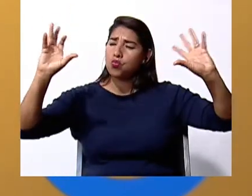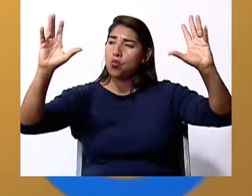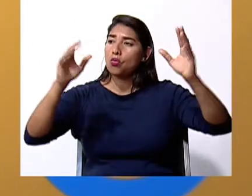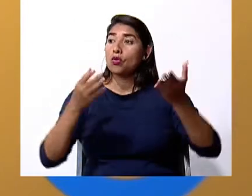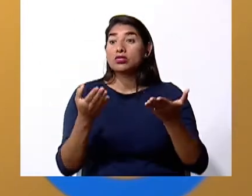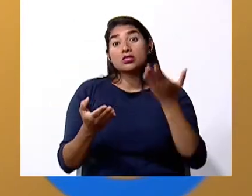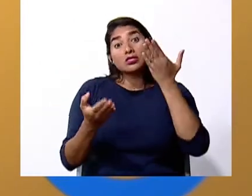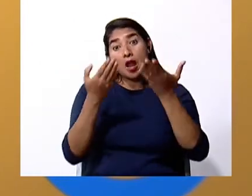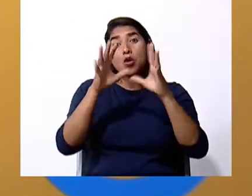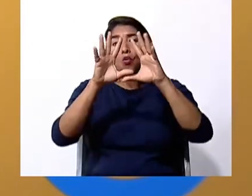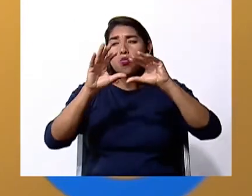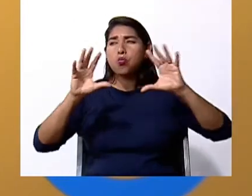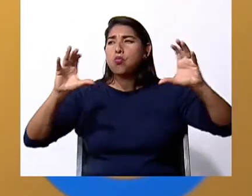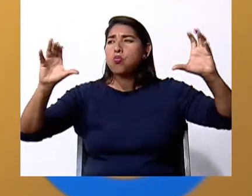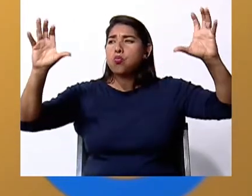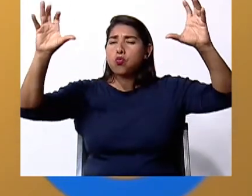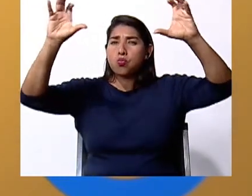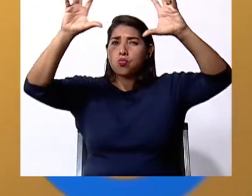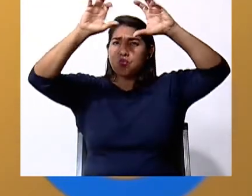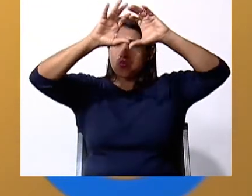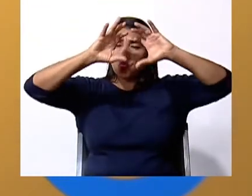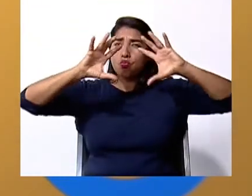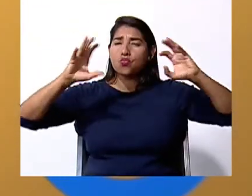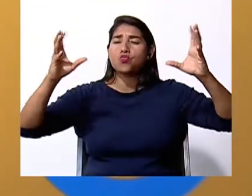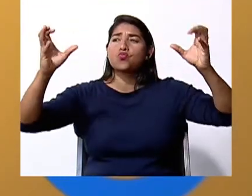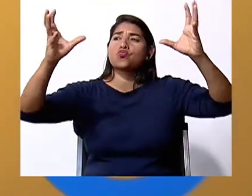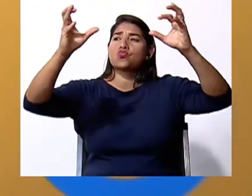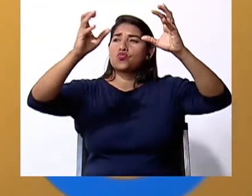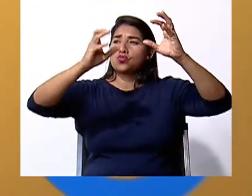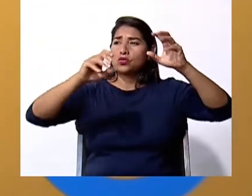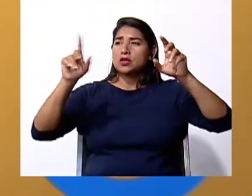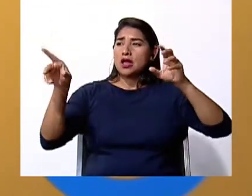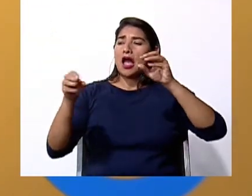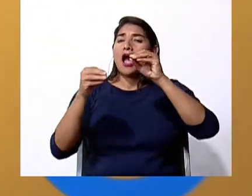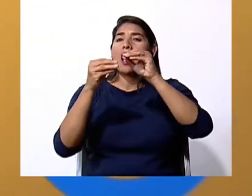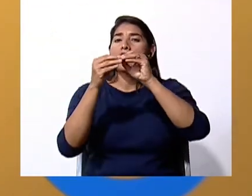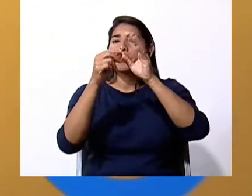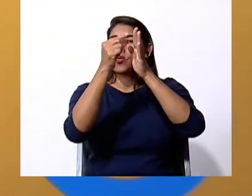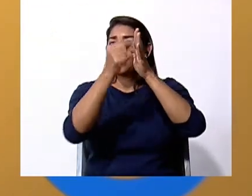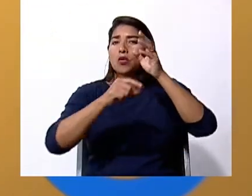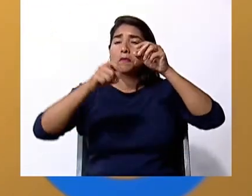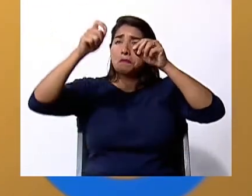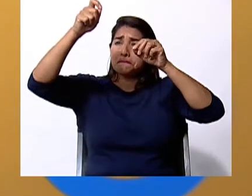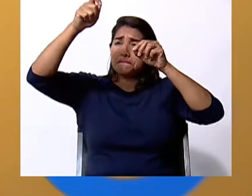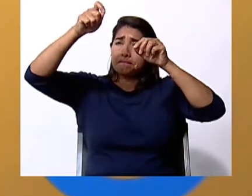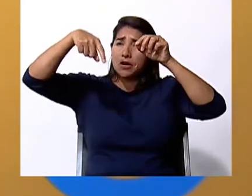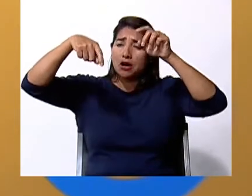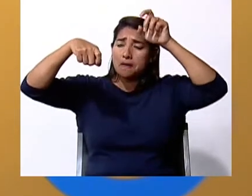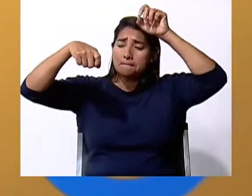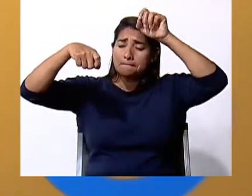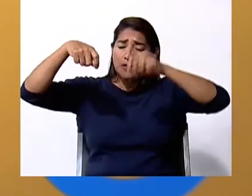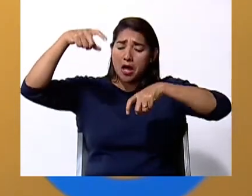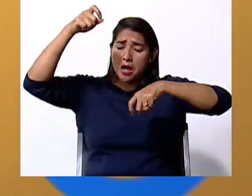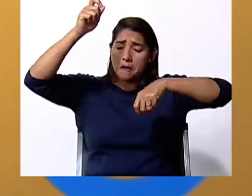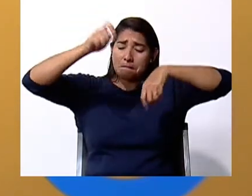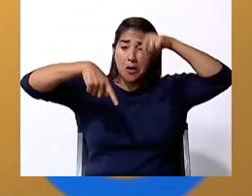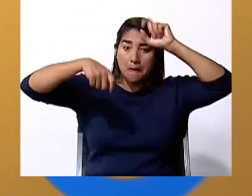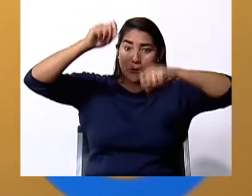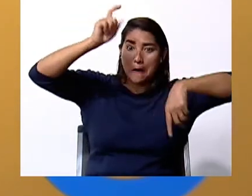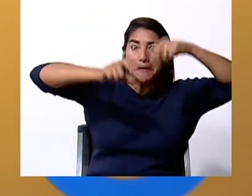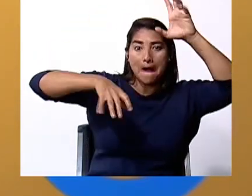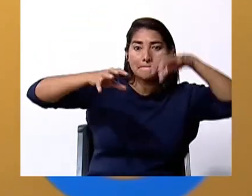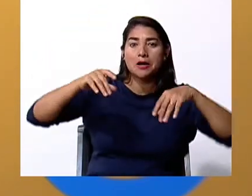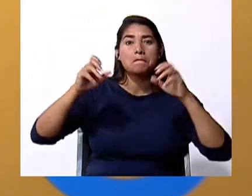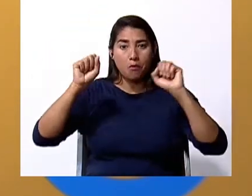pones la nube y le puedes dibujar las gotitas, las gotitas de